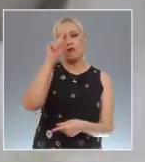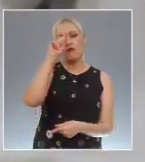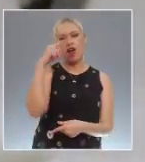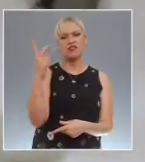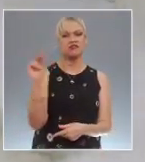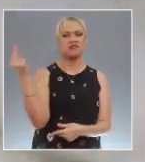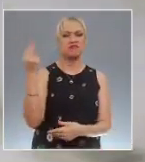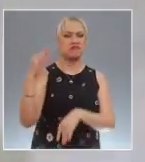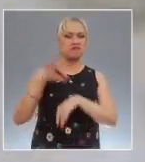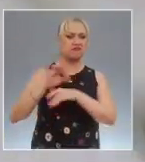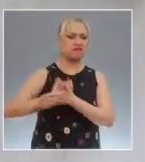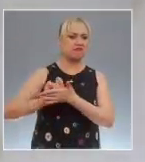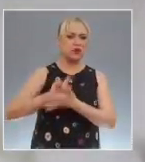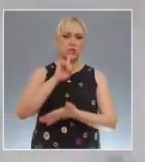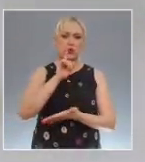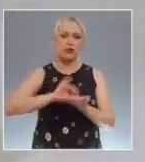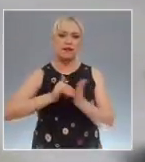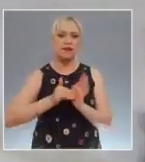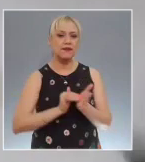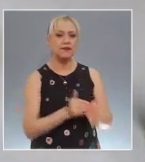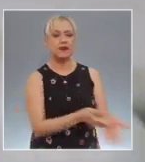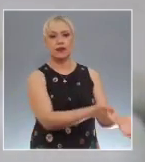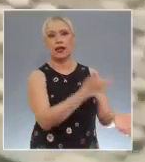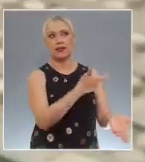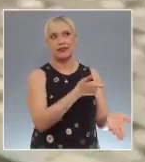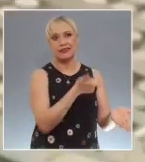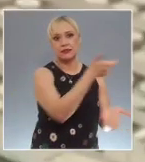Poder Judicial de la Federación Laura Murillo.